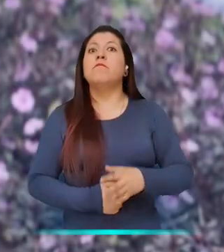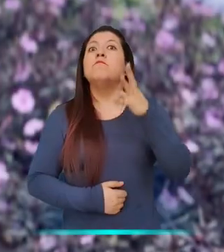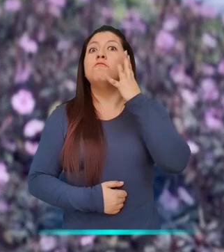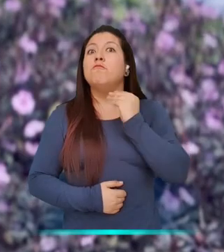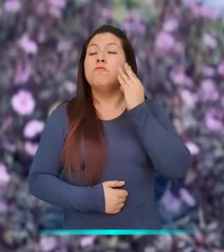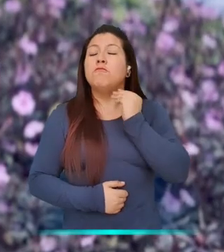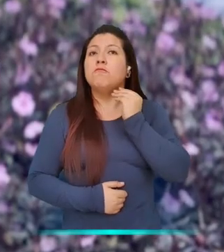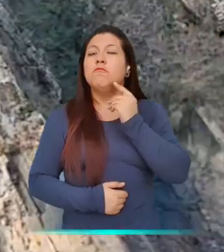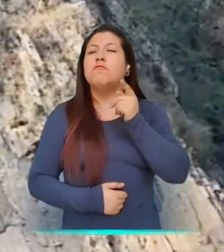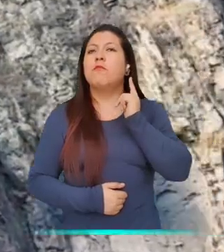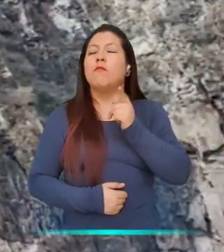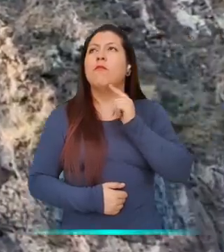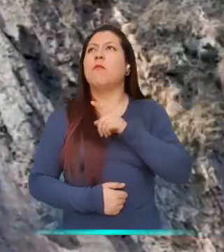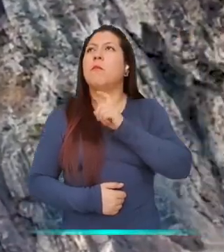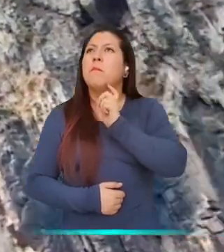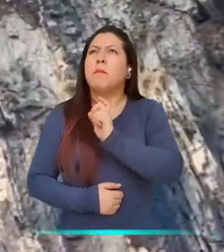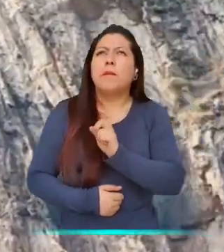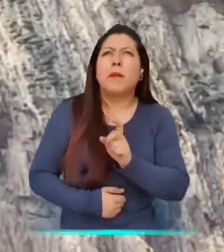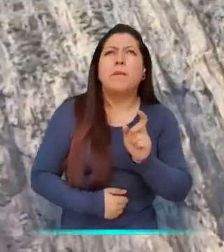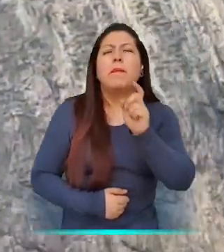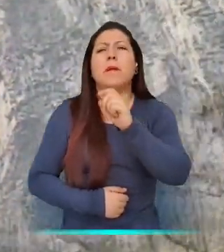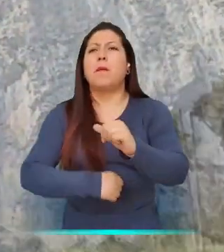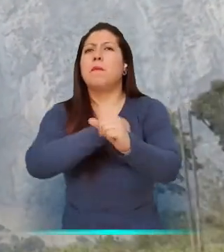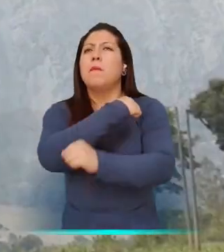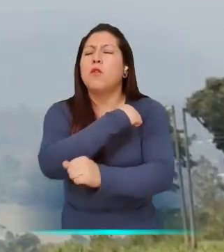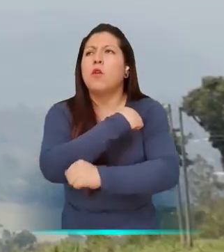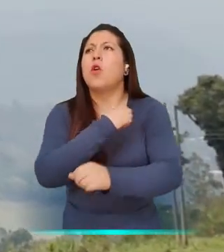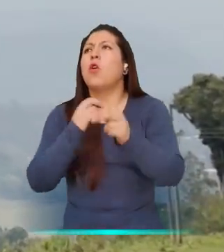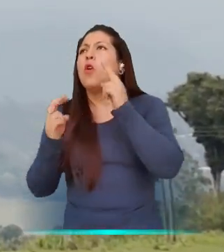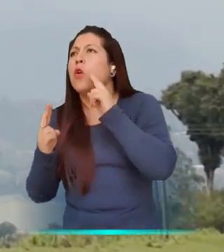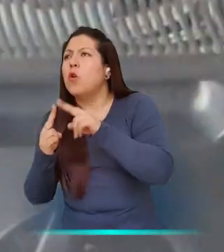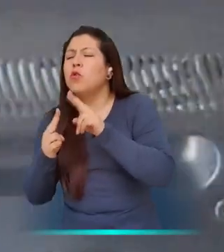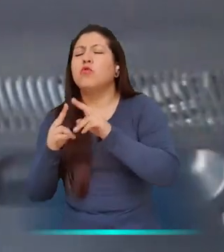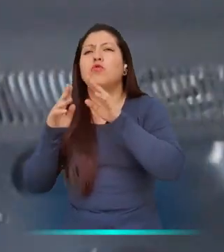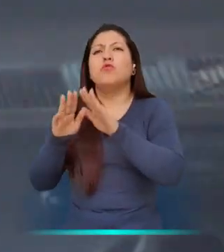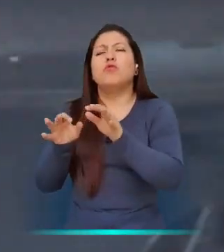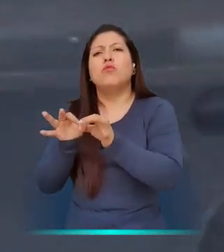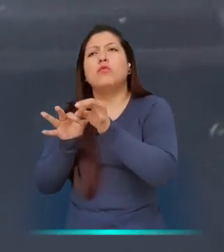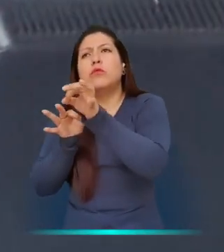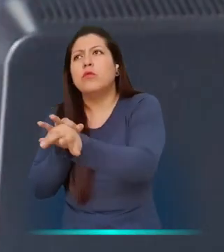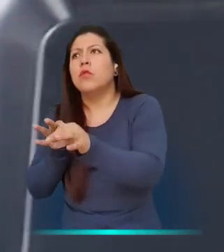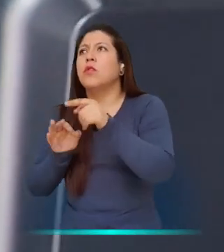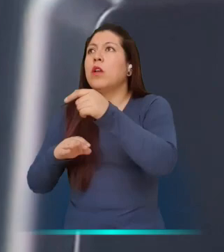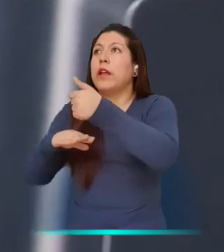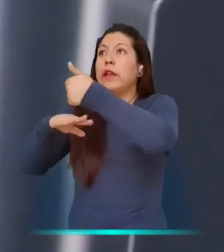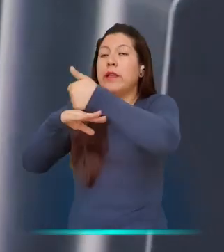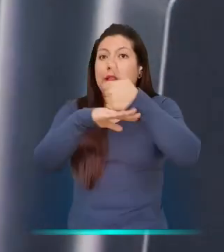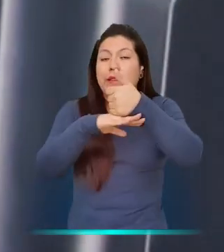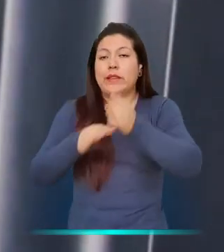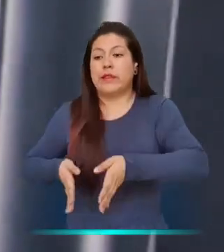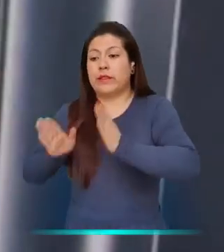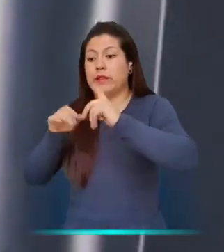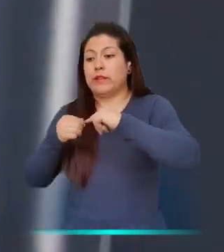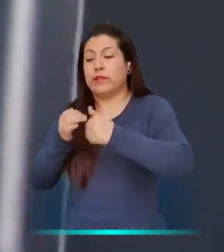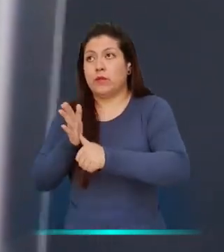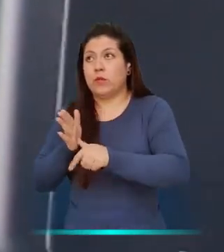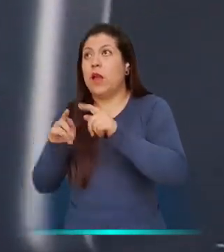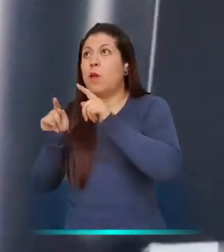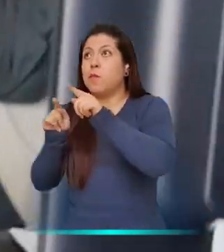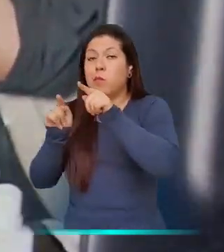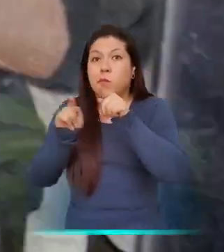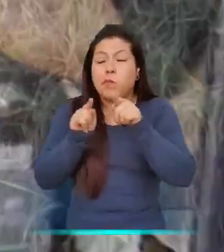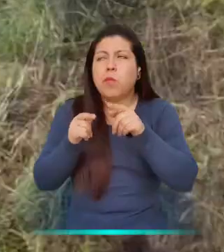Esta experiencia de salir a recorrer las regiones, de conocer los municipios, de ver en qué condiciones trabajan nuestros registradores,